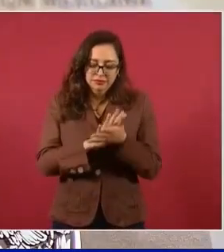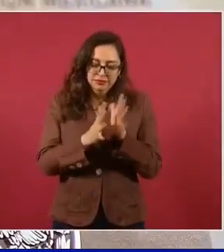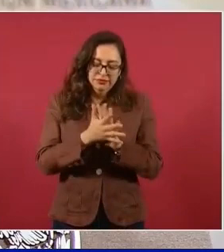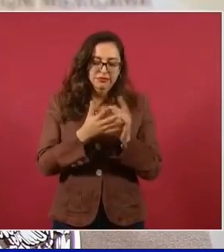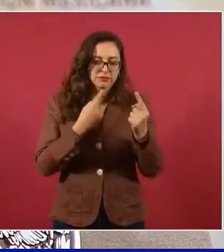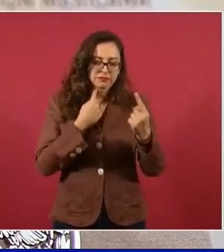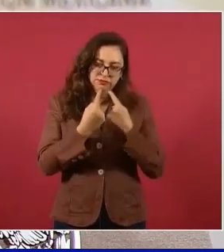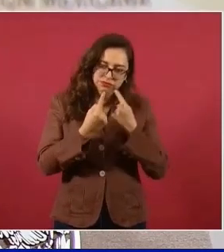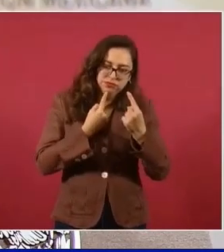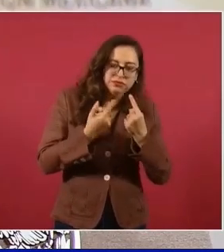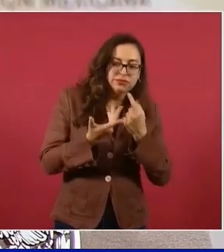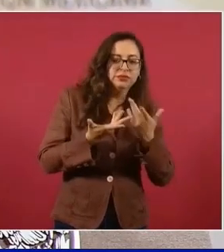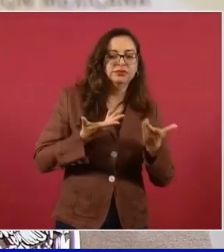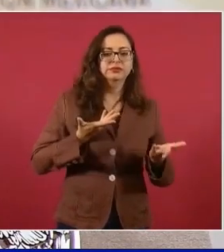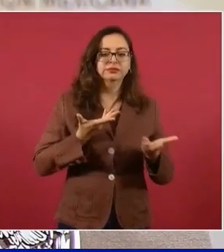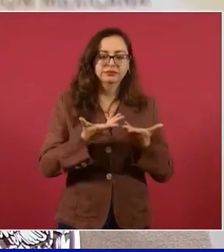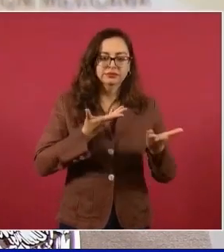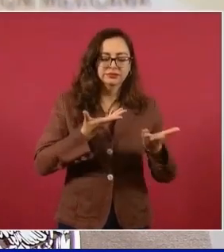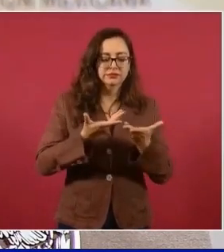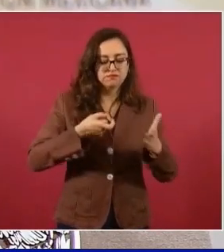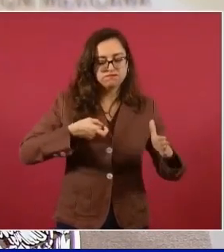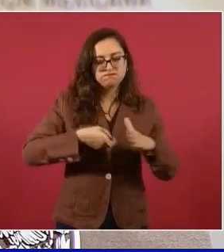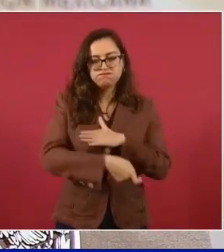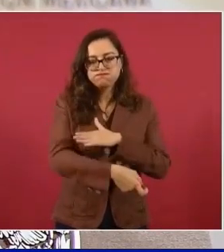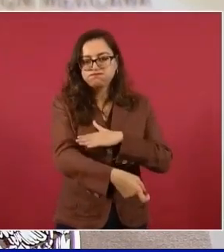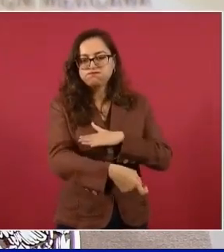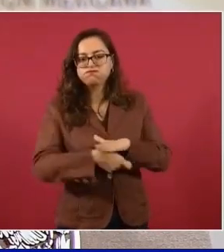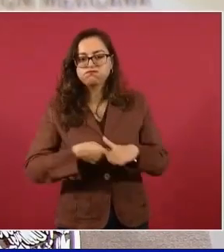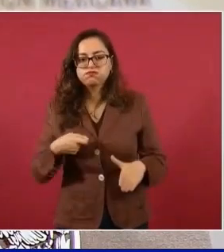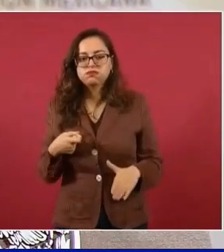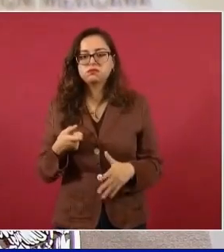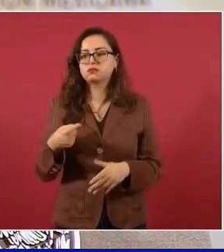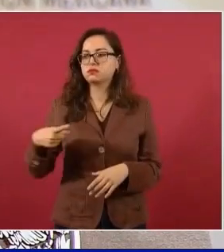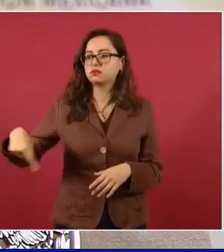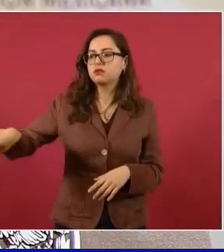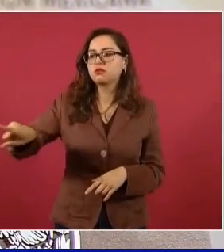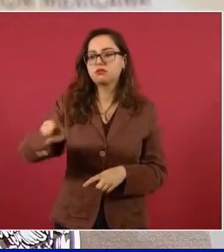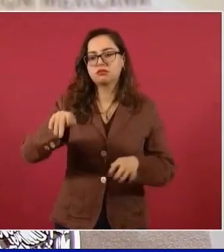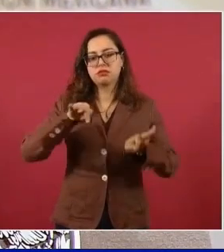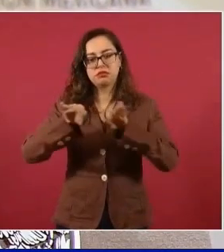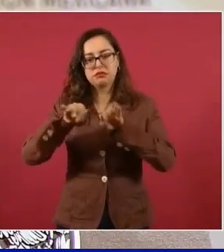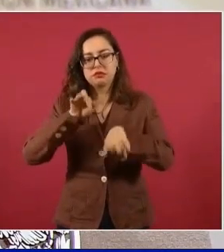prestaciones de trabajadores.